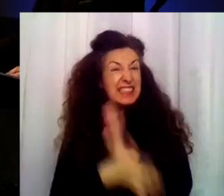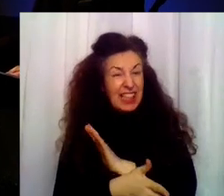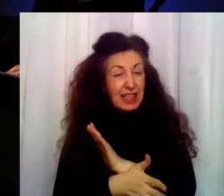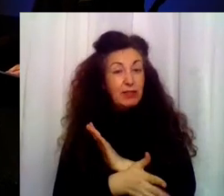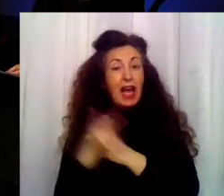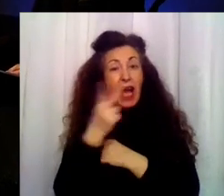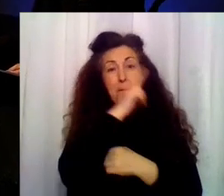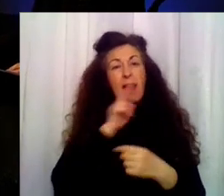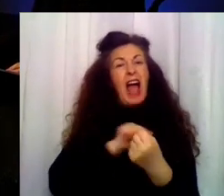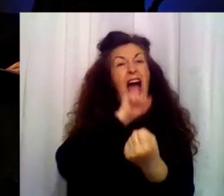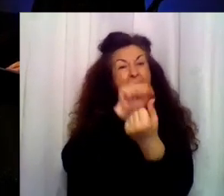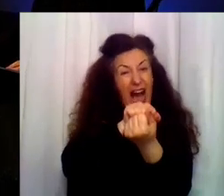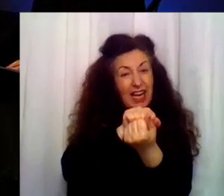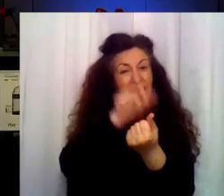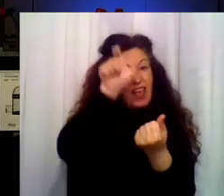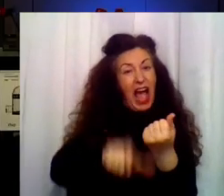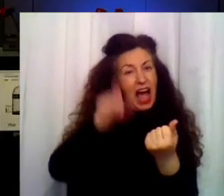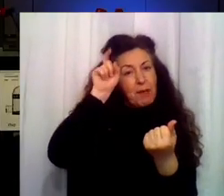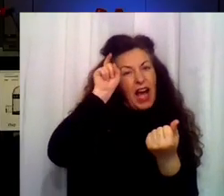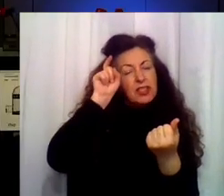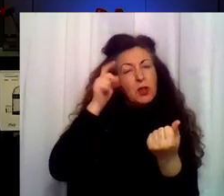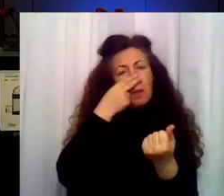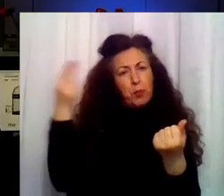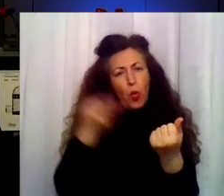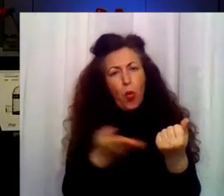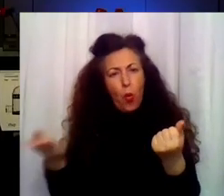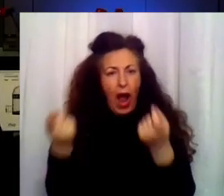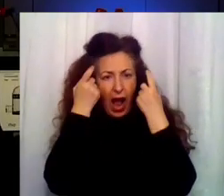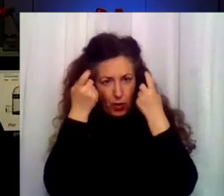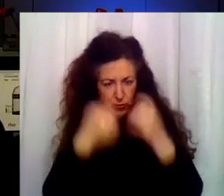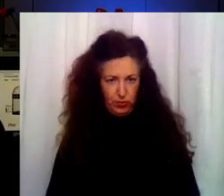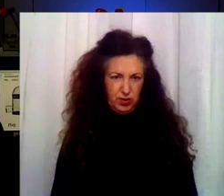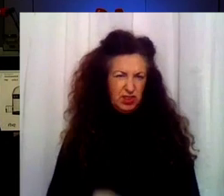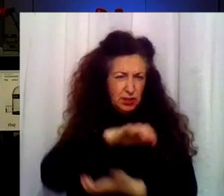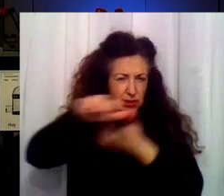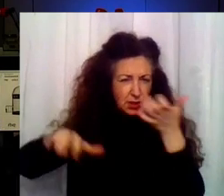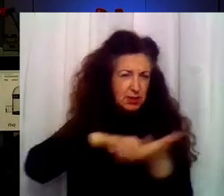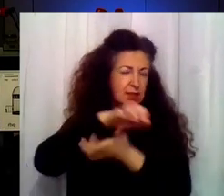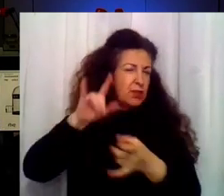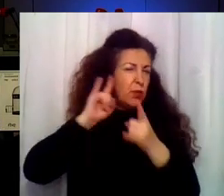No, no, no, no.